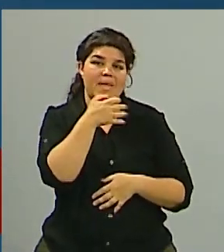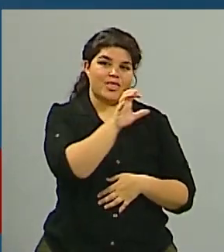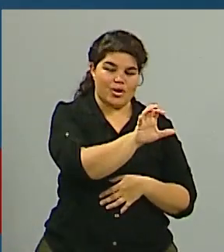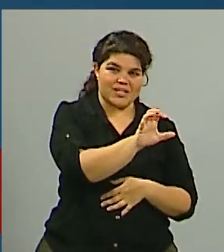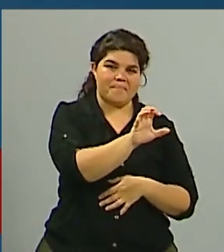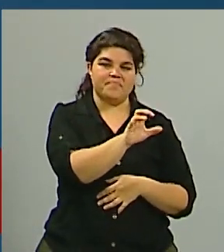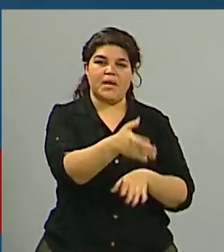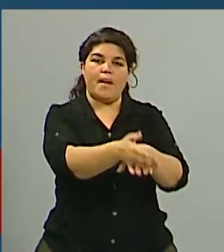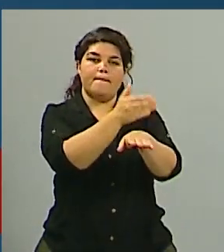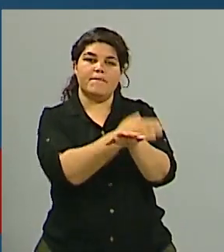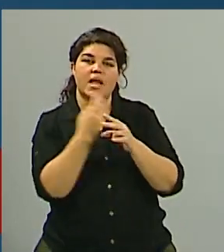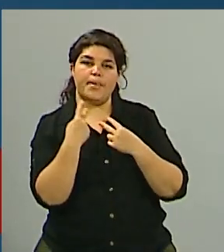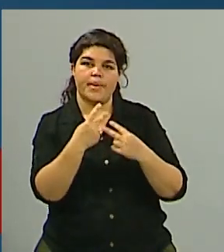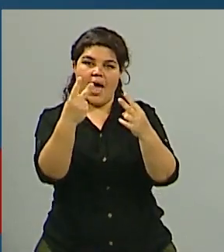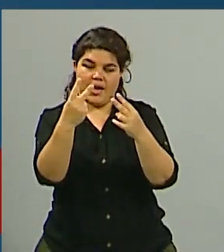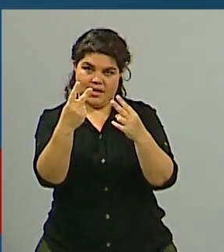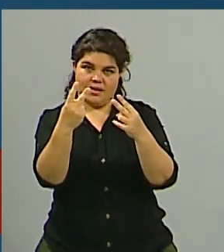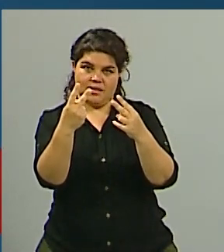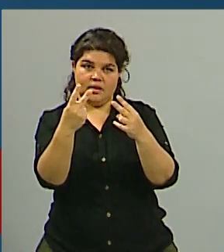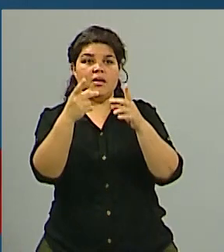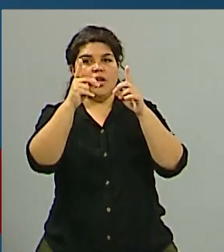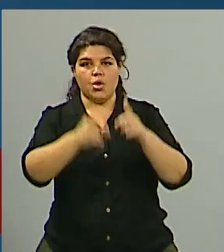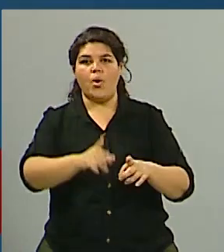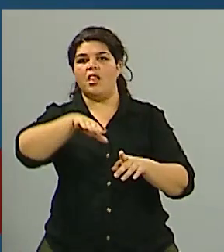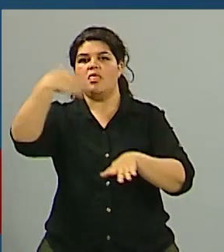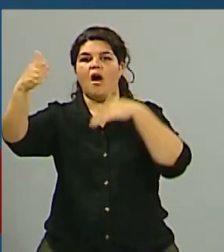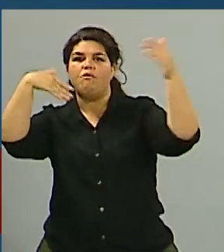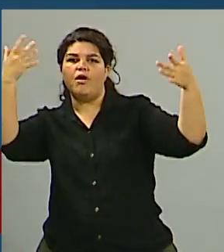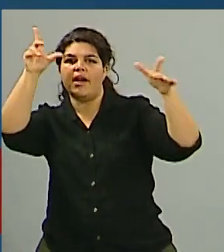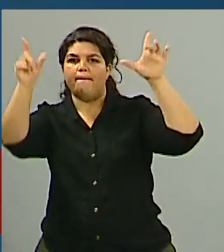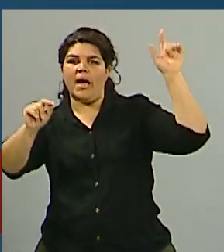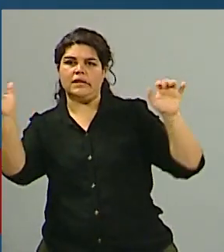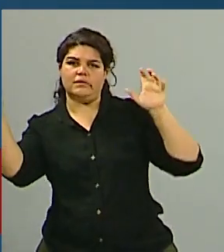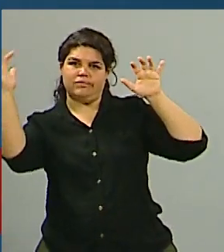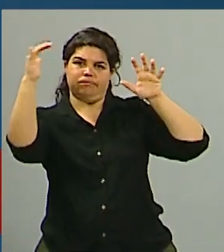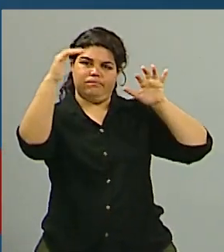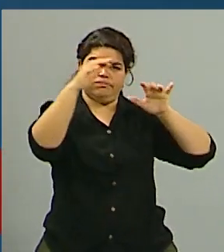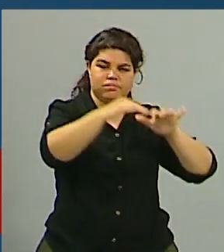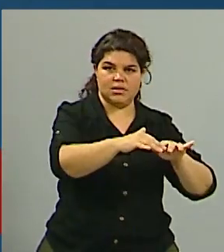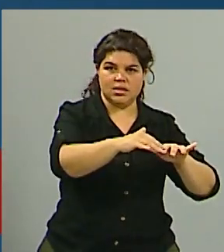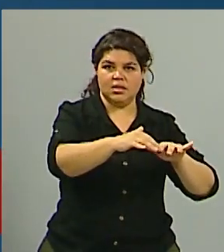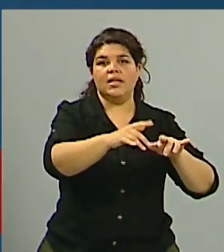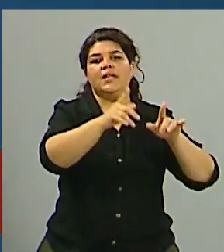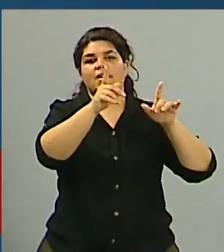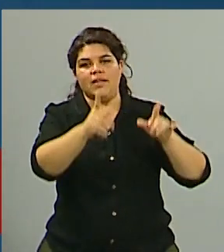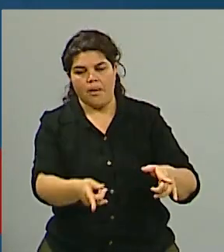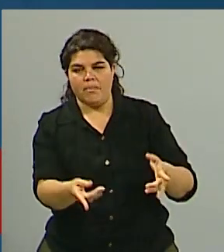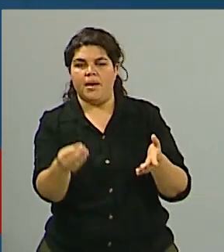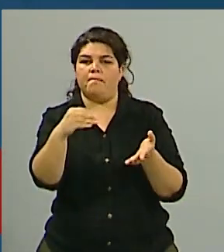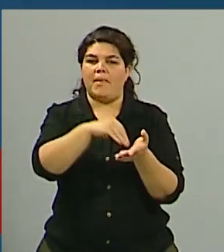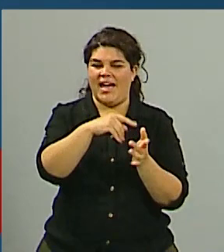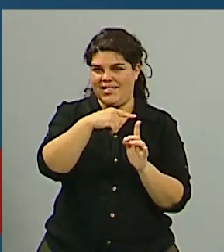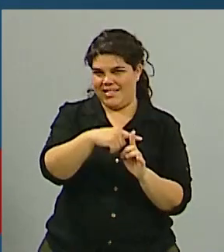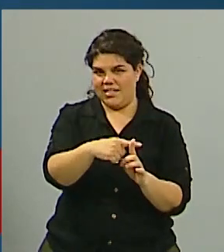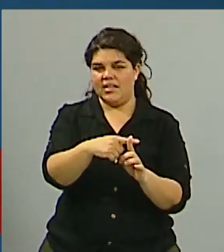afluencia importante que tenemos de extranjeros más la posibilidad durante estos